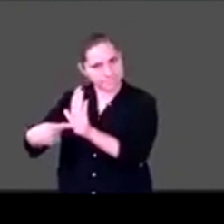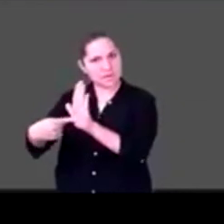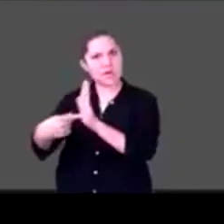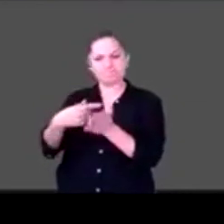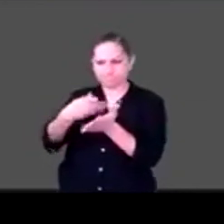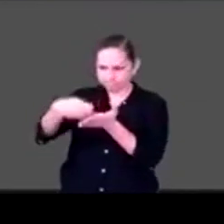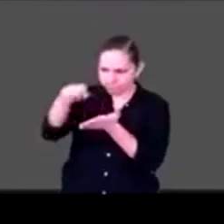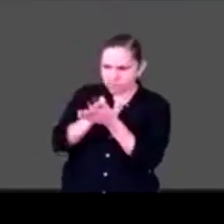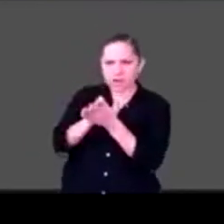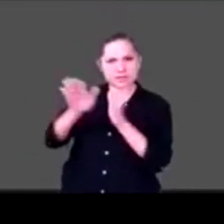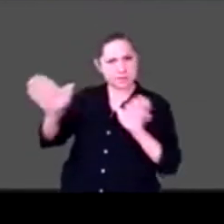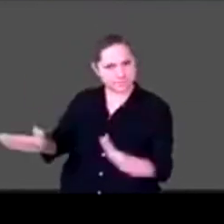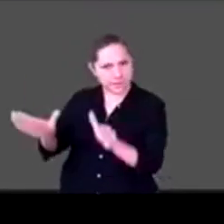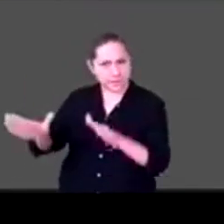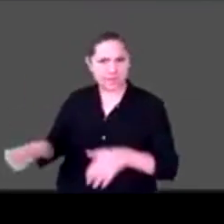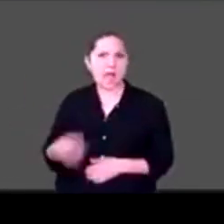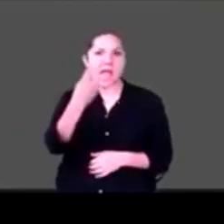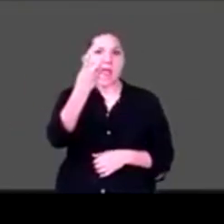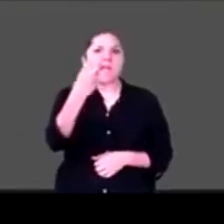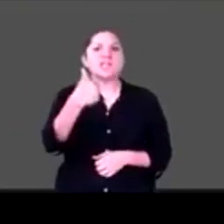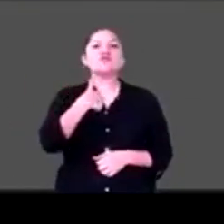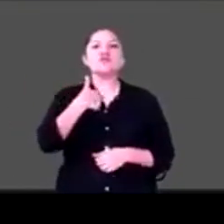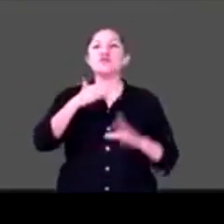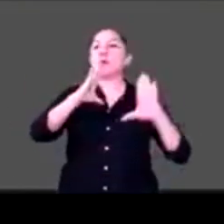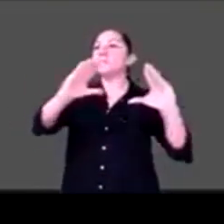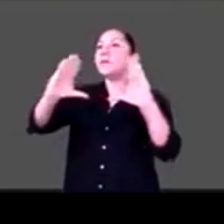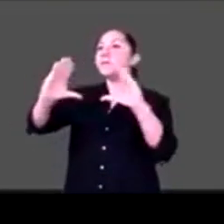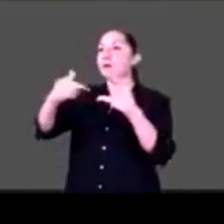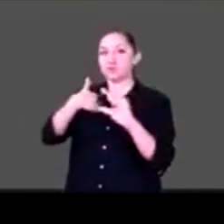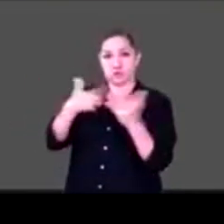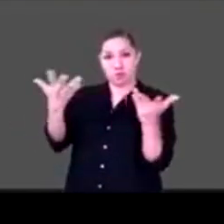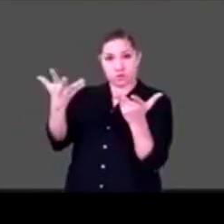es de solo regalos que no podemos